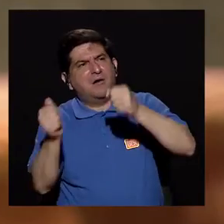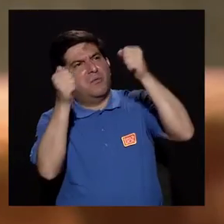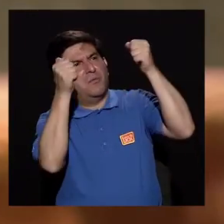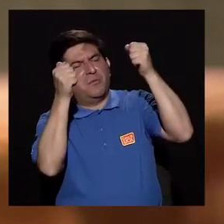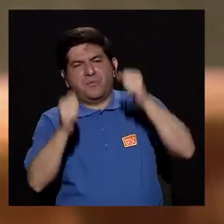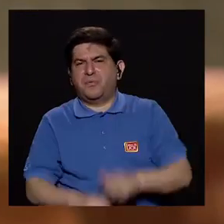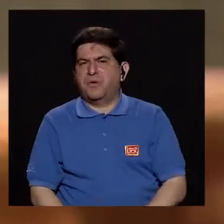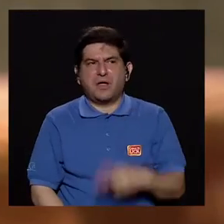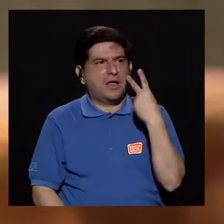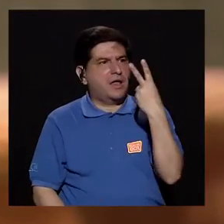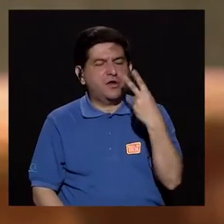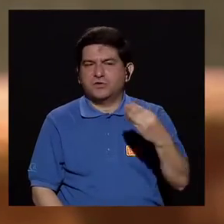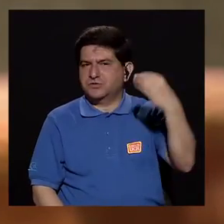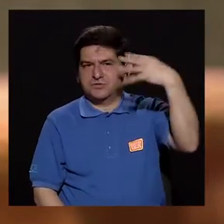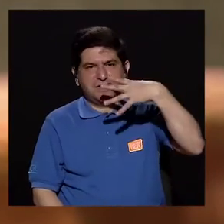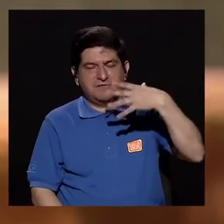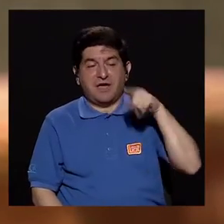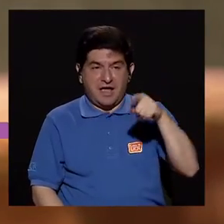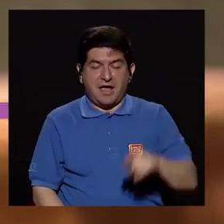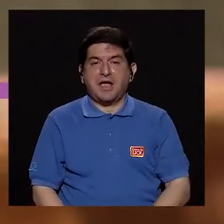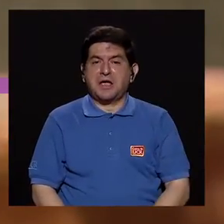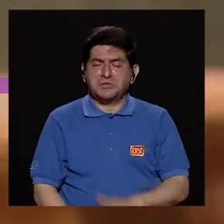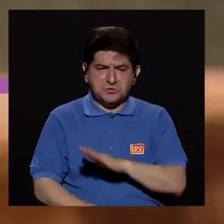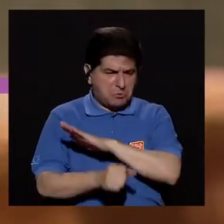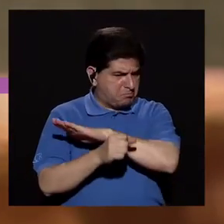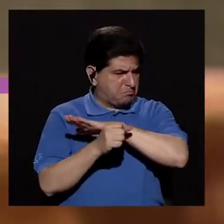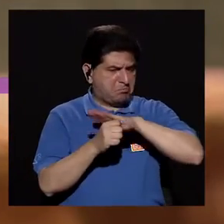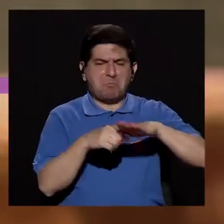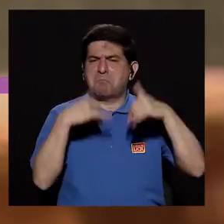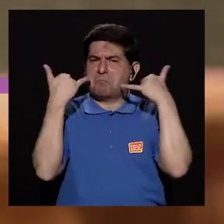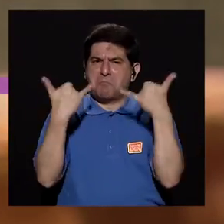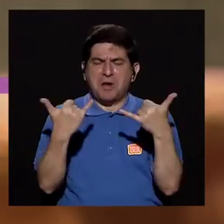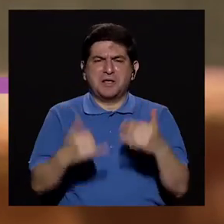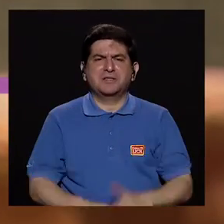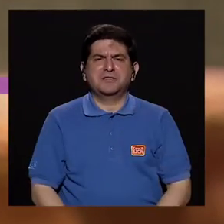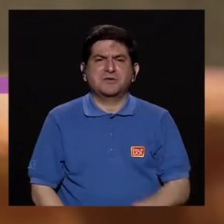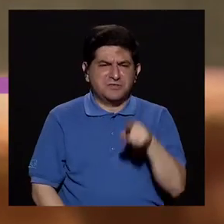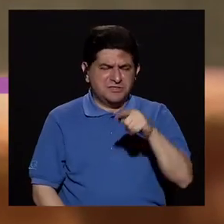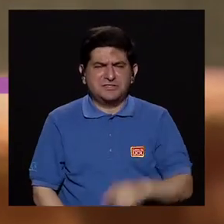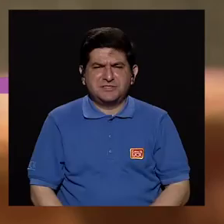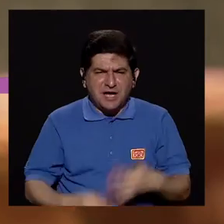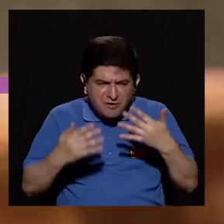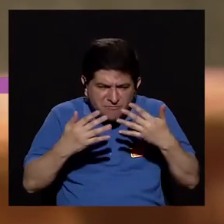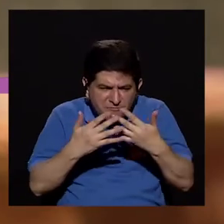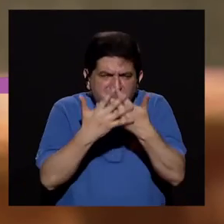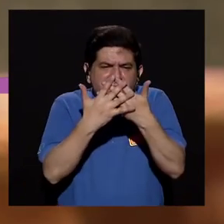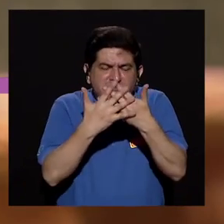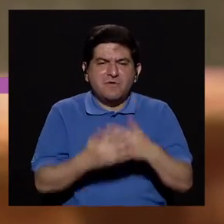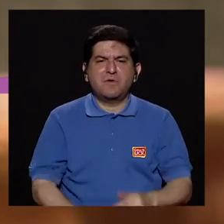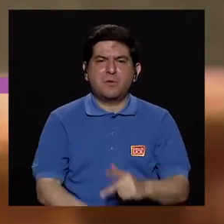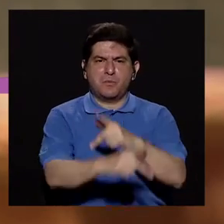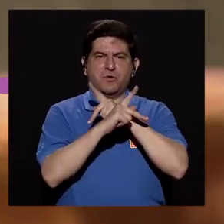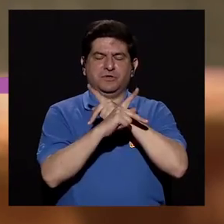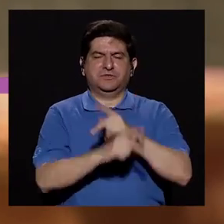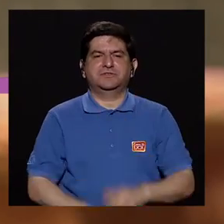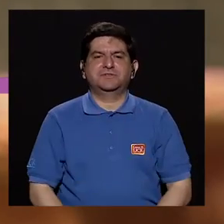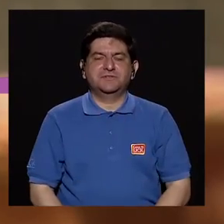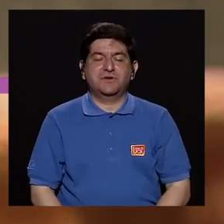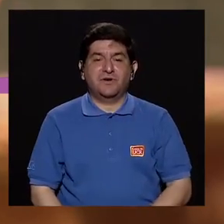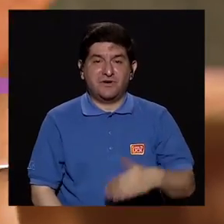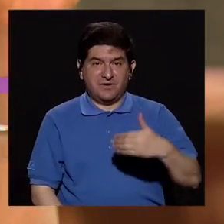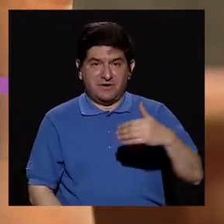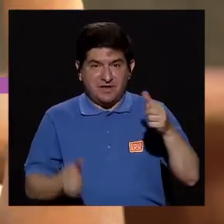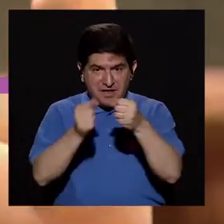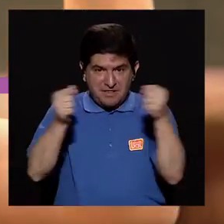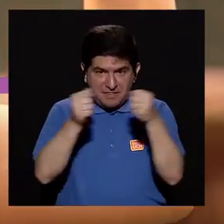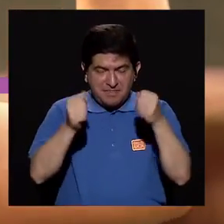a la luz y no vea completamente la luz. Eso tiene suficiente entrelazado de hilos como para protegerlo. Entonces, la